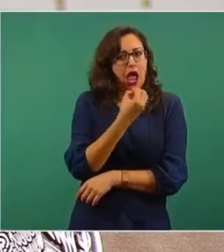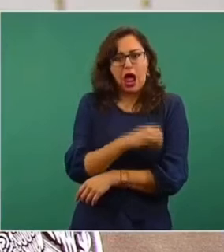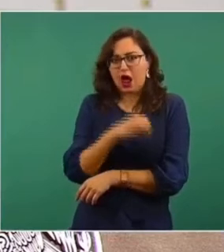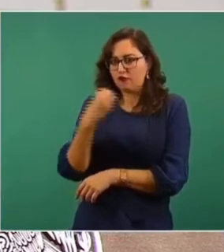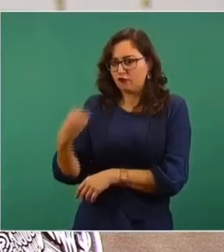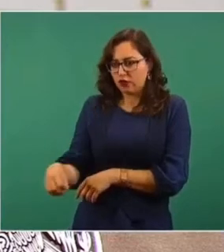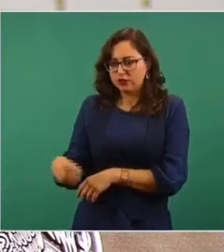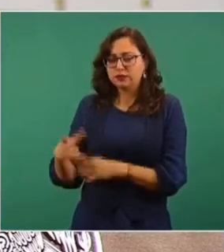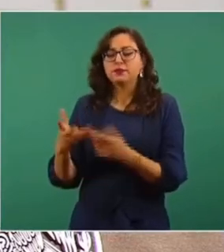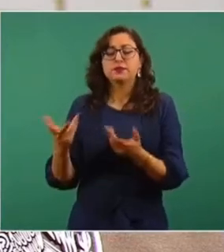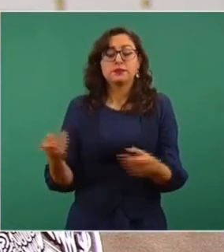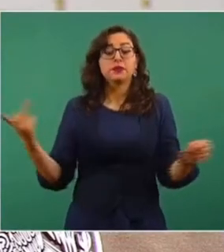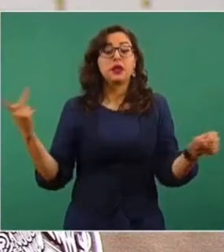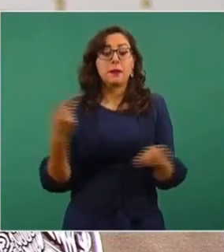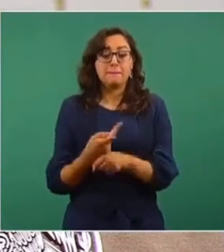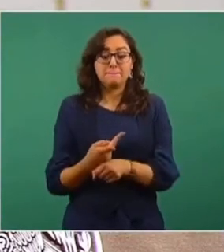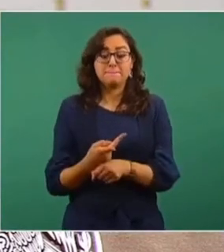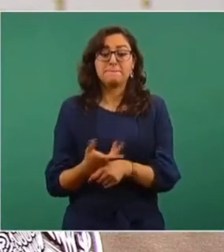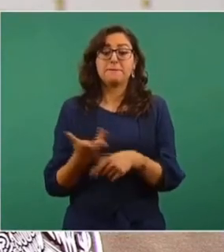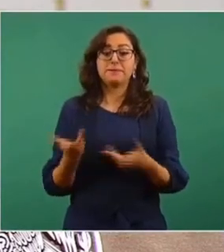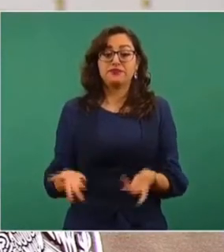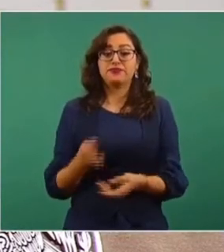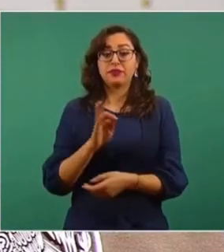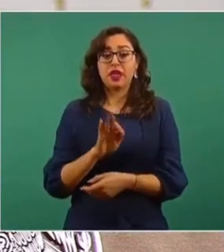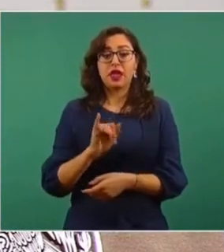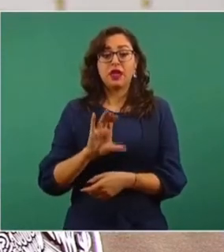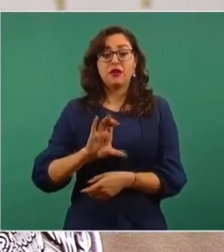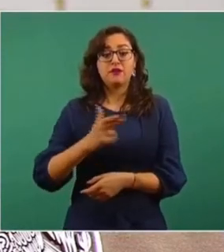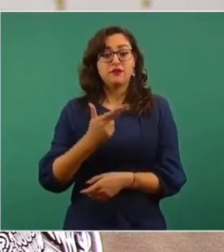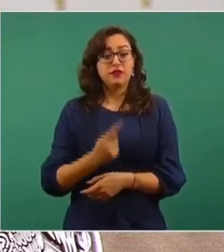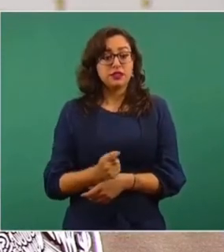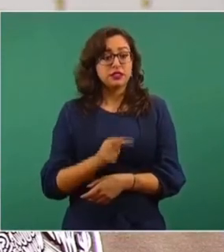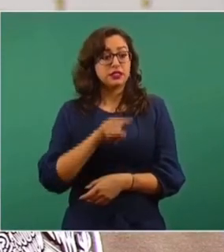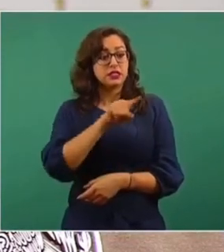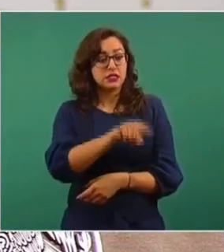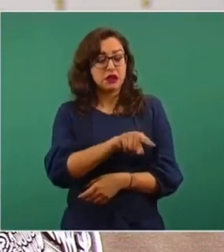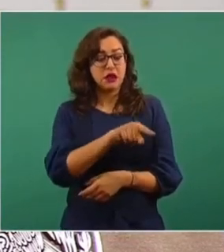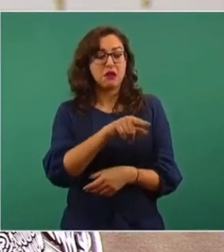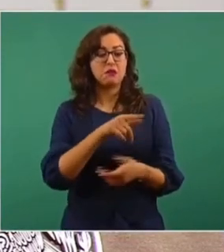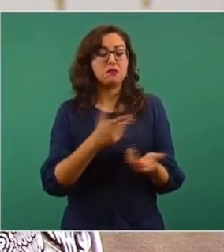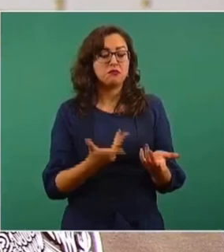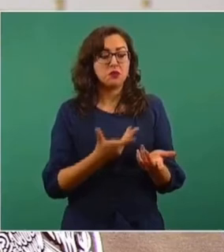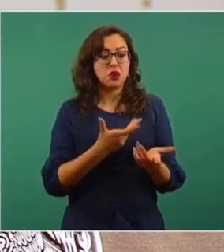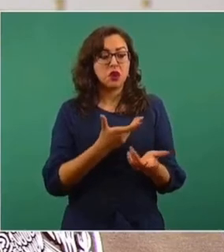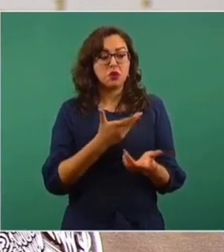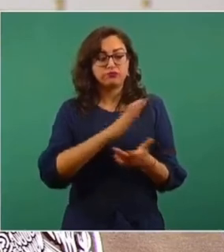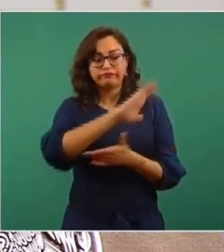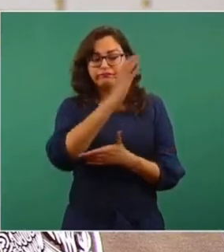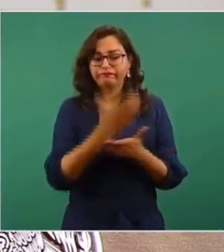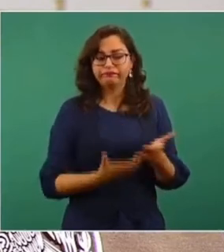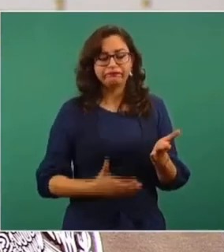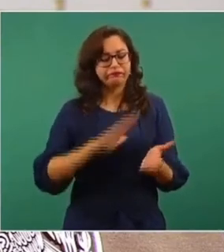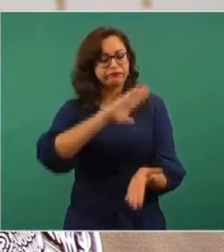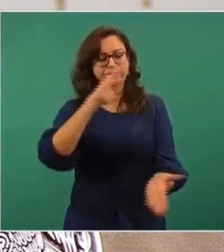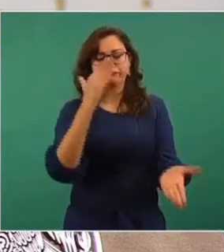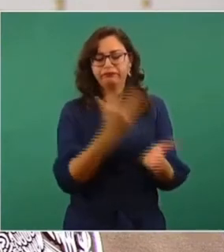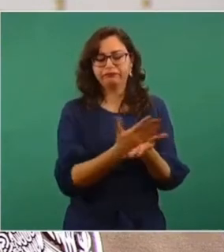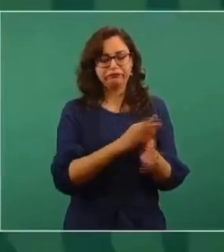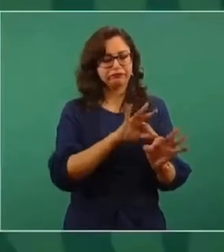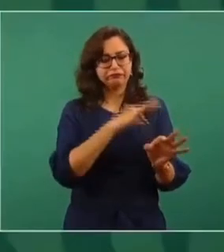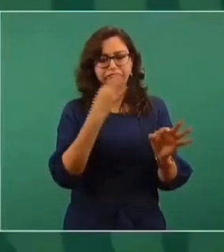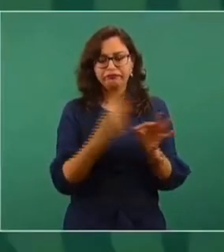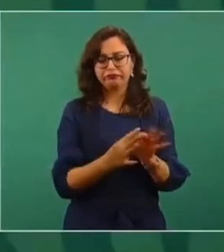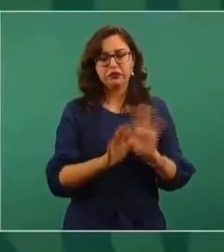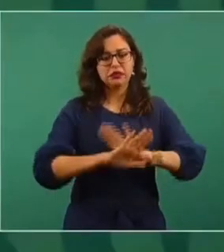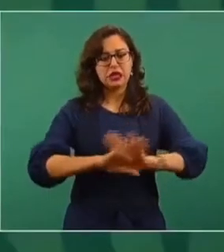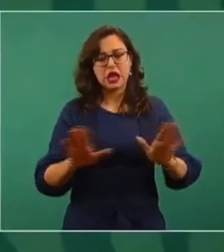con Fitch y ya no lo renovamos, vamos a trabajar con tres, con Standard & Poor's, con